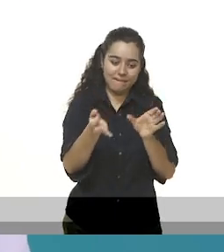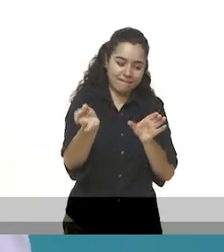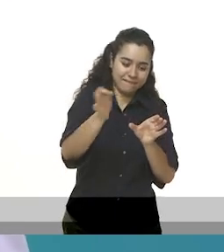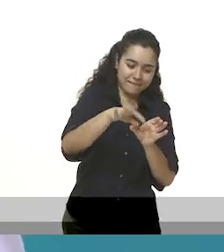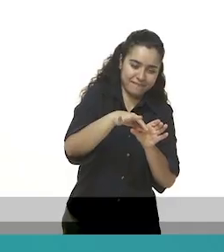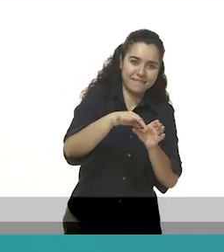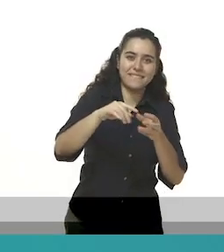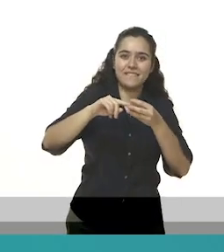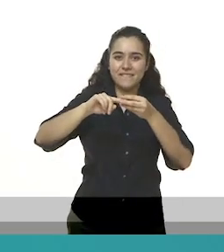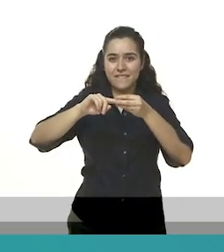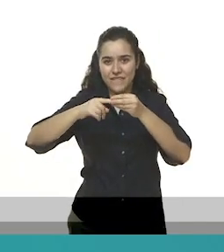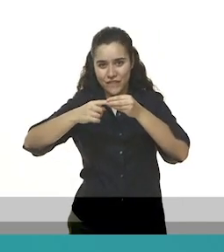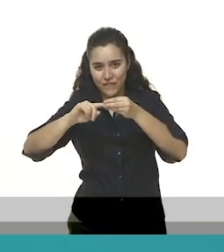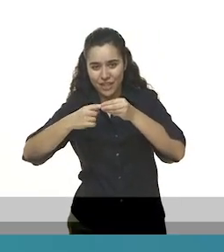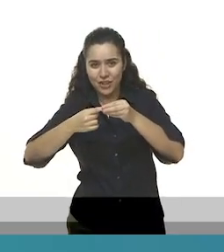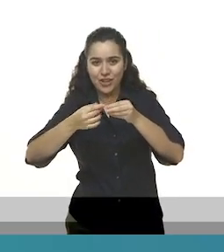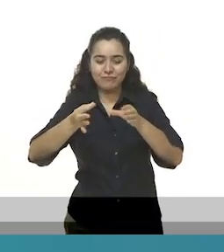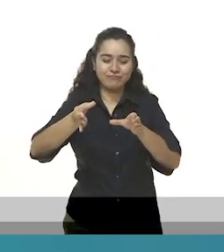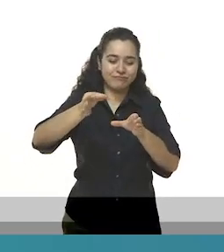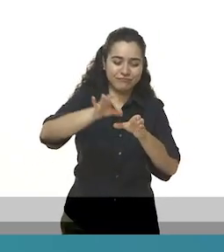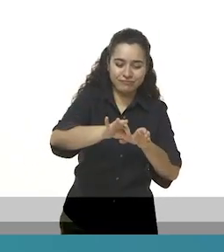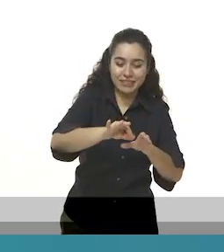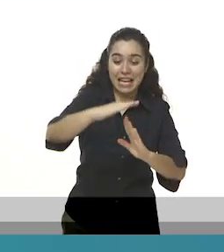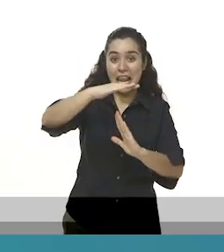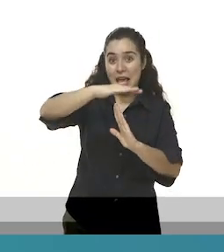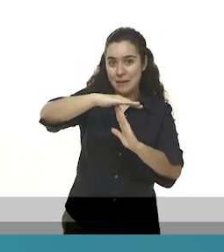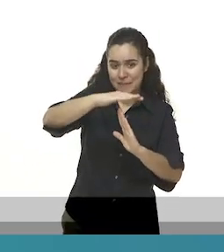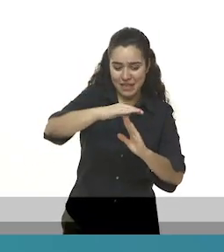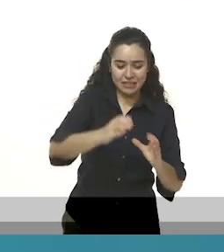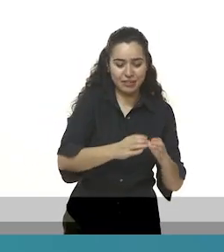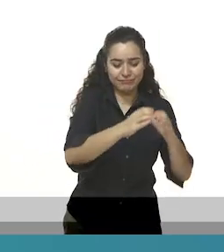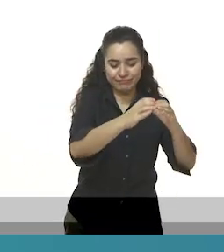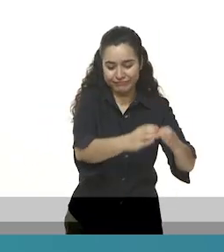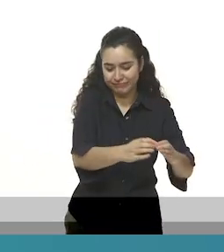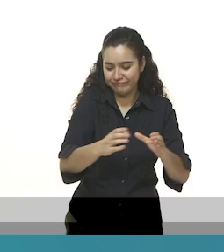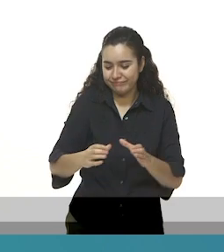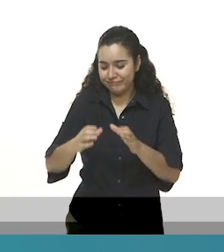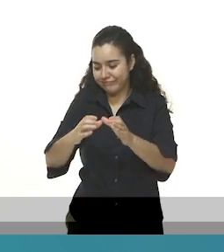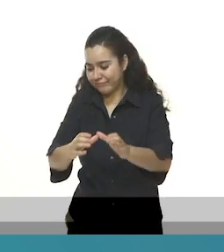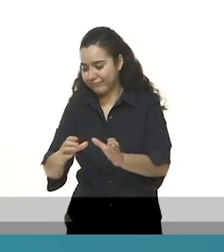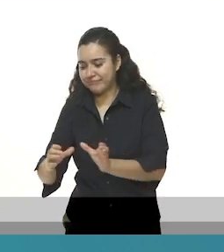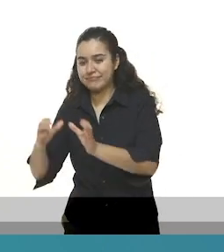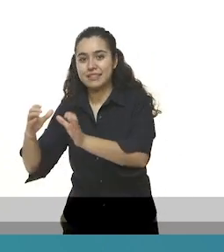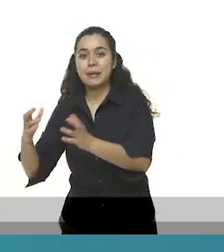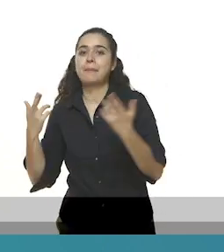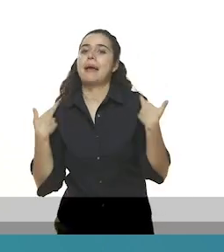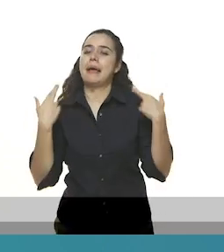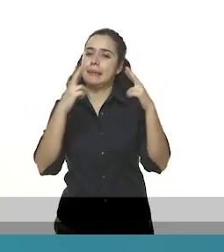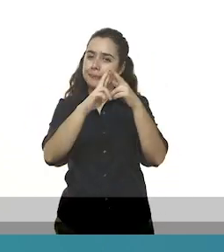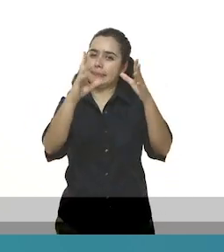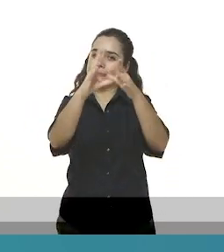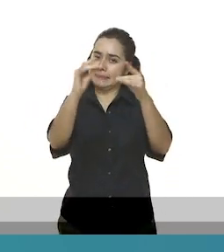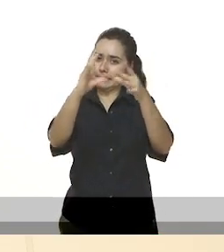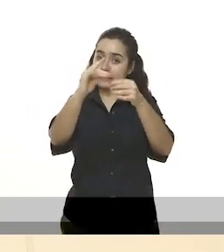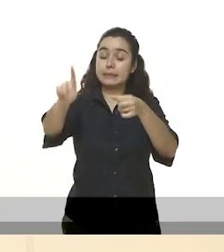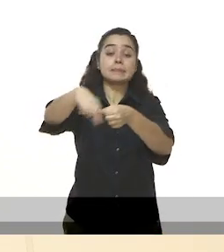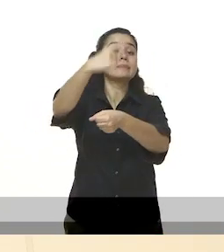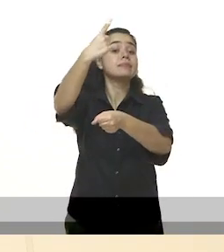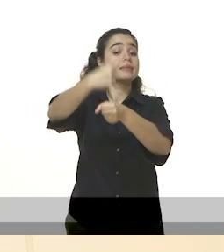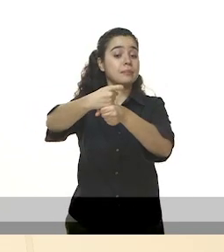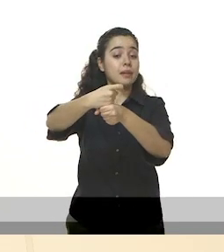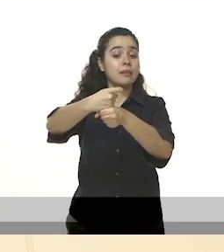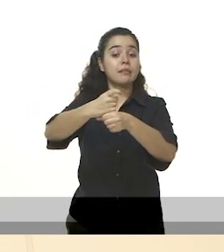realizar el experimento. La maestra comenzó. Coloquen los materiales sobre las mesas y sigan con atención las instrucciones que les voy a dar.